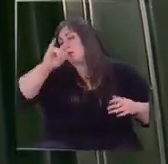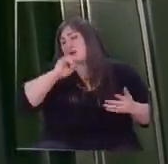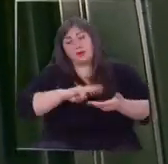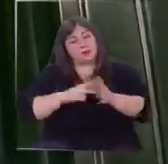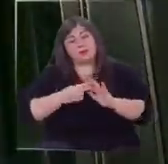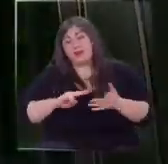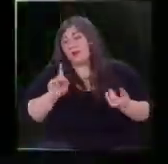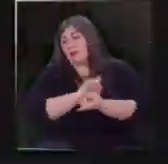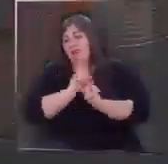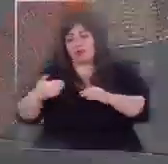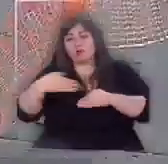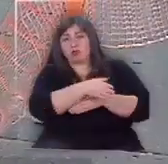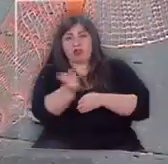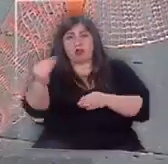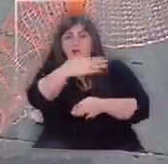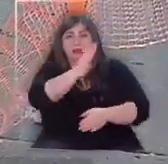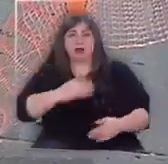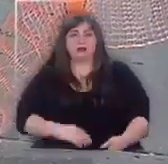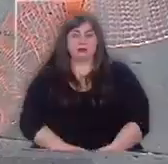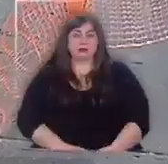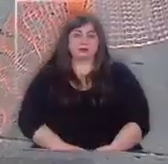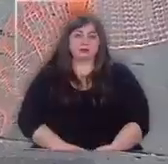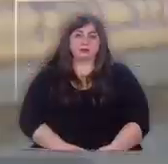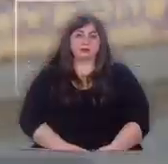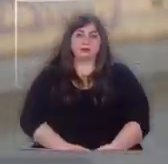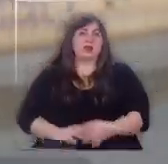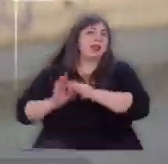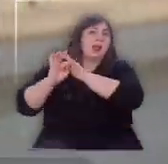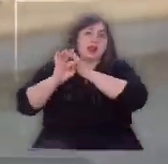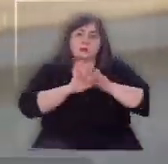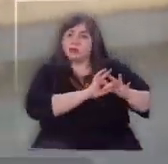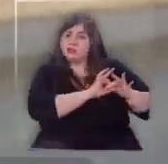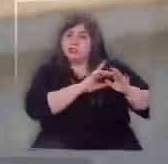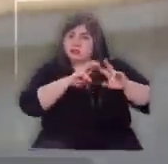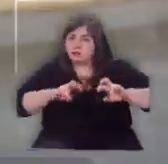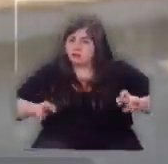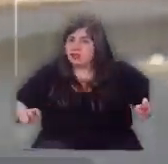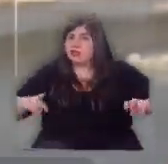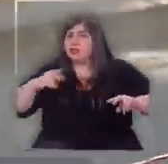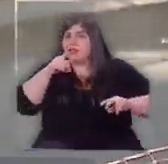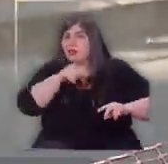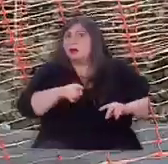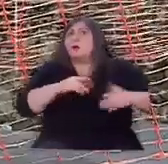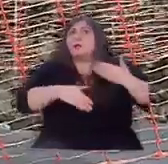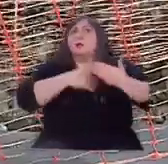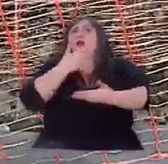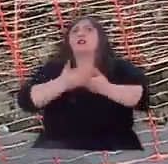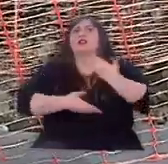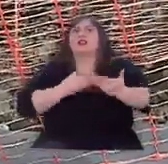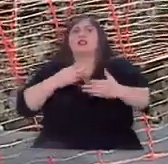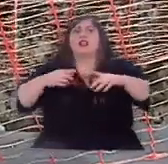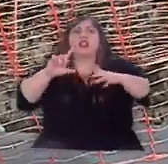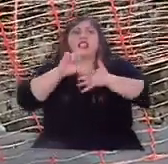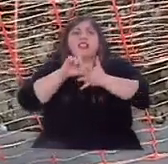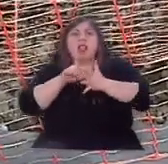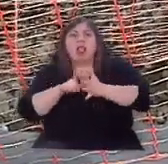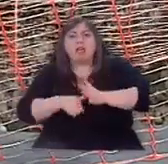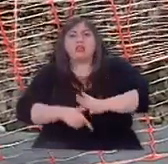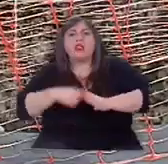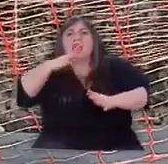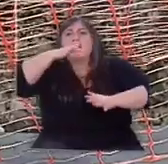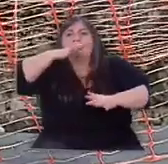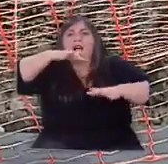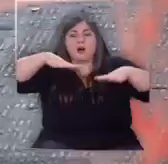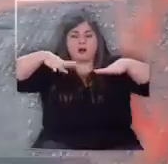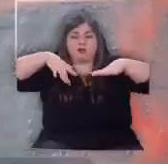los cambios de ruta. Las razones aún se indagan, pero al parecer se trató de un proceso de erosión lento en que el agua,